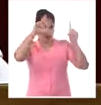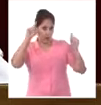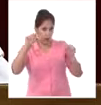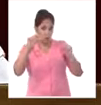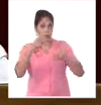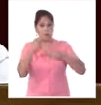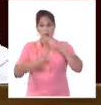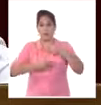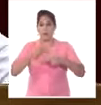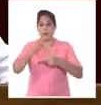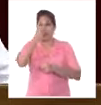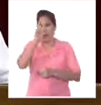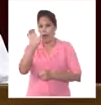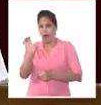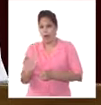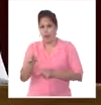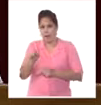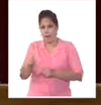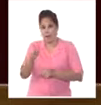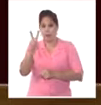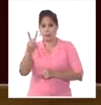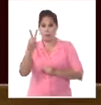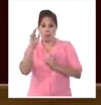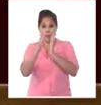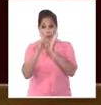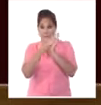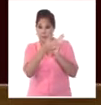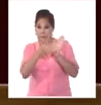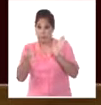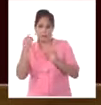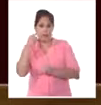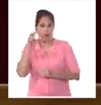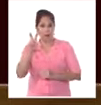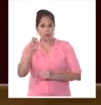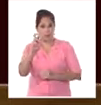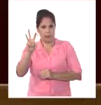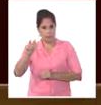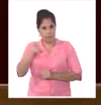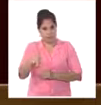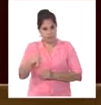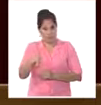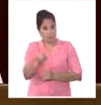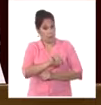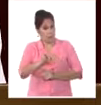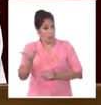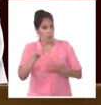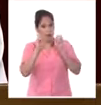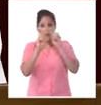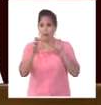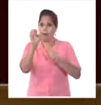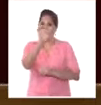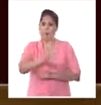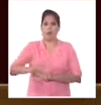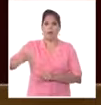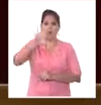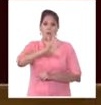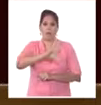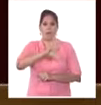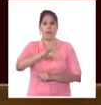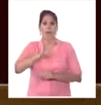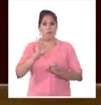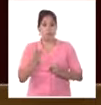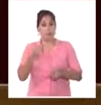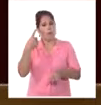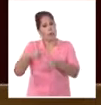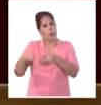desarrollarse en Sudáfrica en el segundo semestre del año en curso. Respaldamos las campañas europeas con Bloc Cuba y